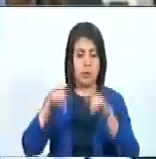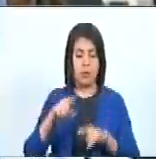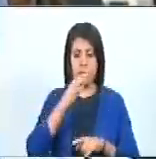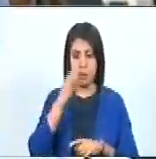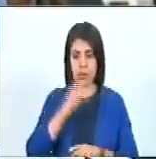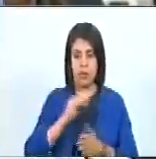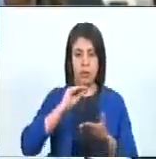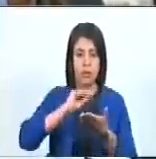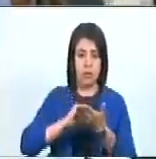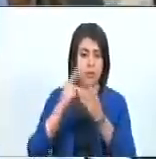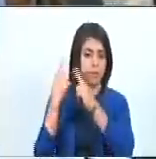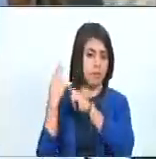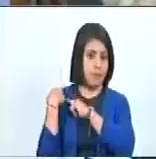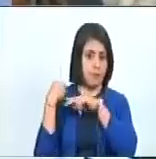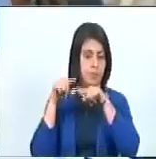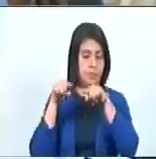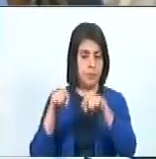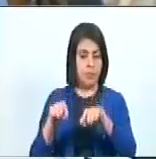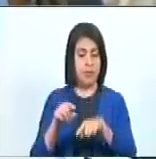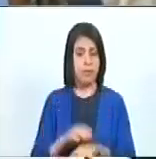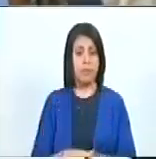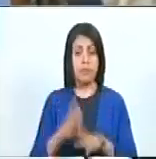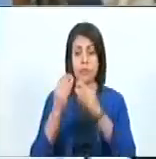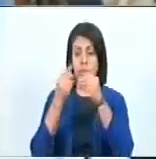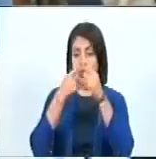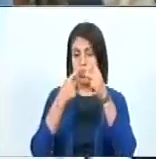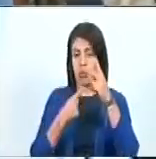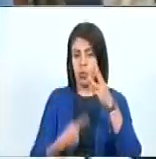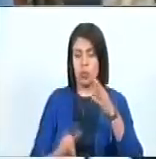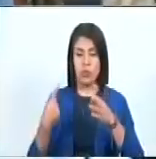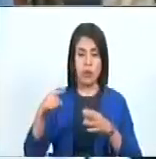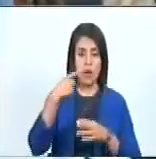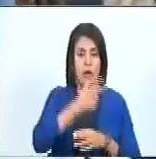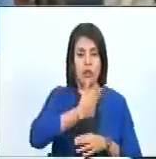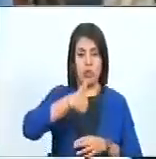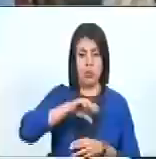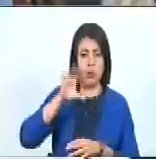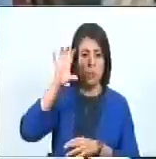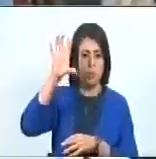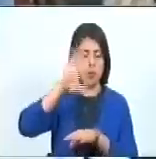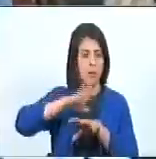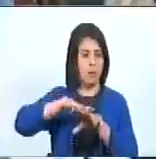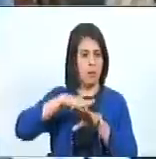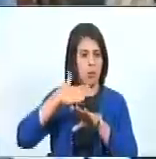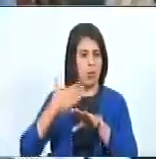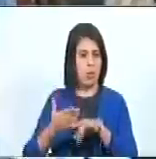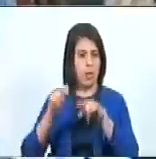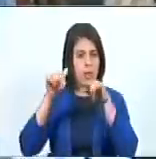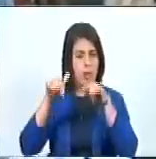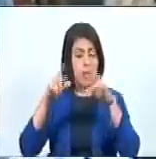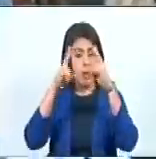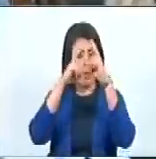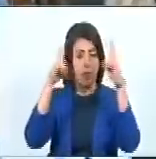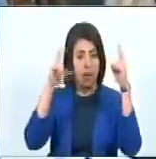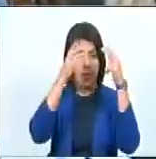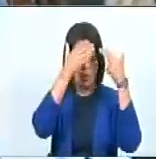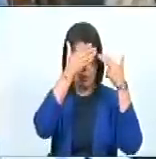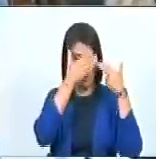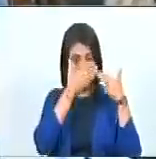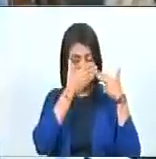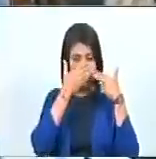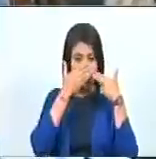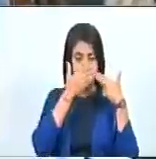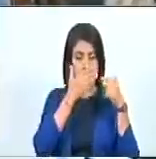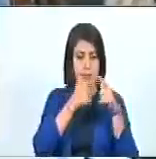ratifica las responsabilidades multilaterales que ha tenido nuestro país con respecto a este tema del terrorismo.